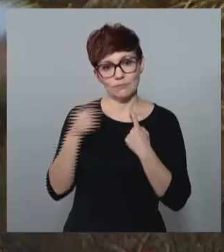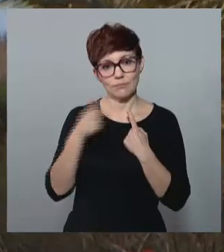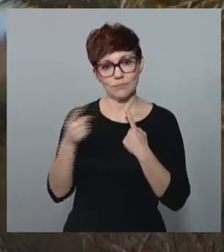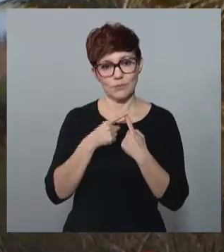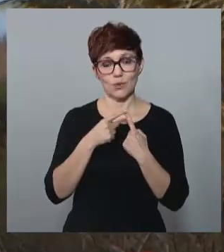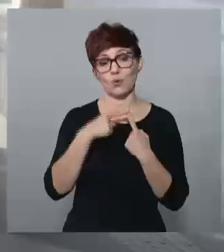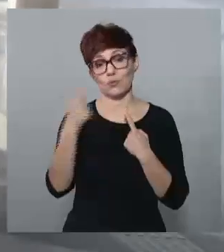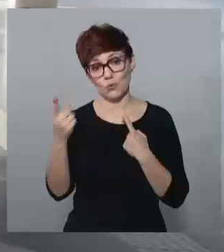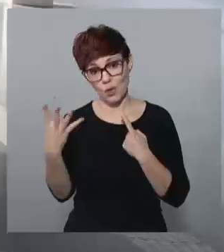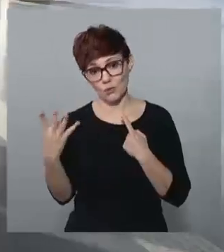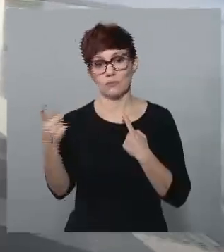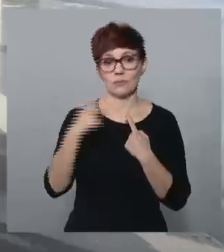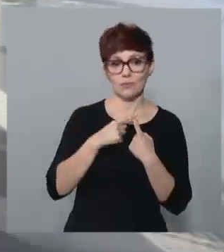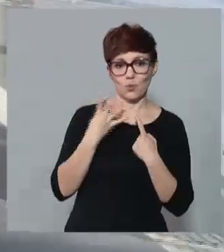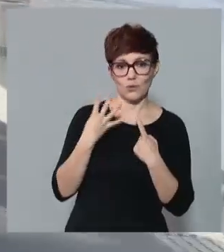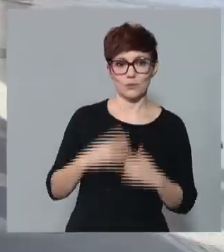entre ambas ciudades.